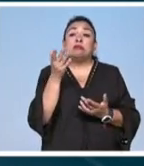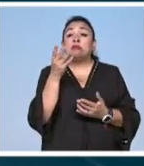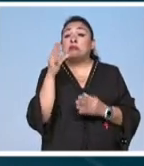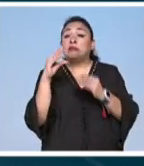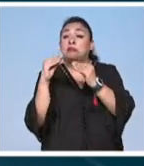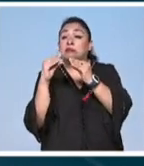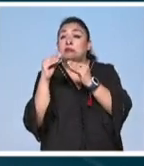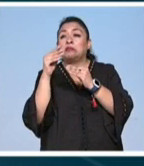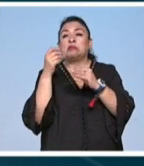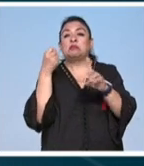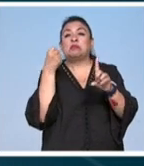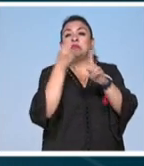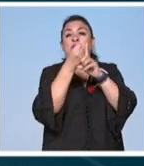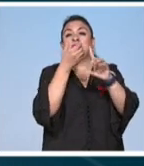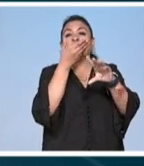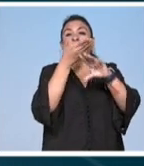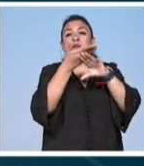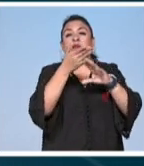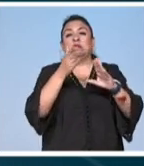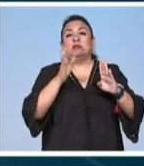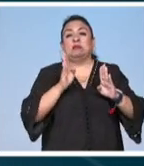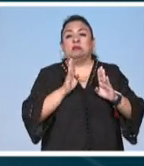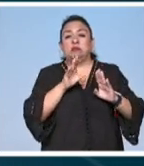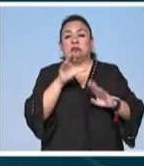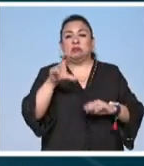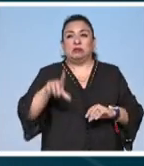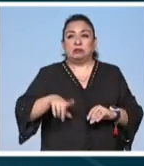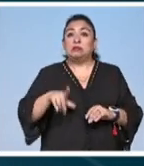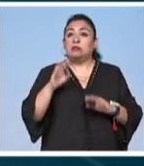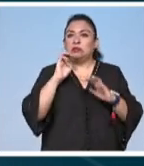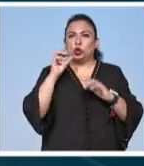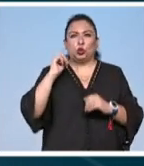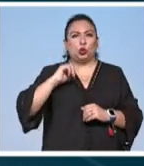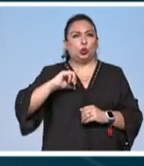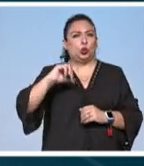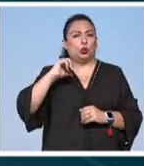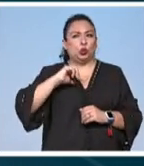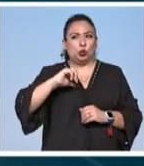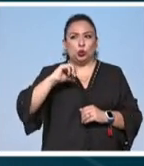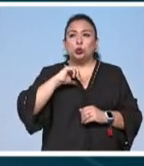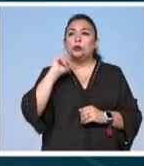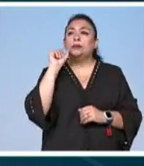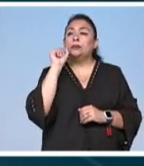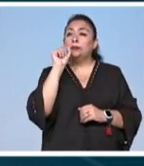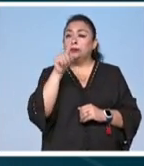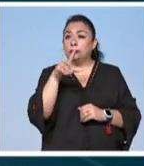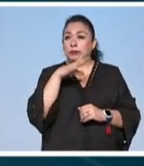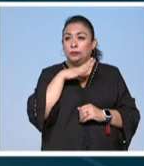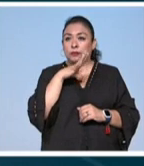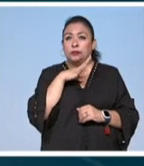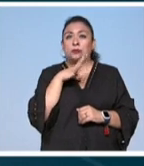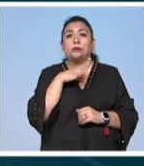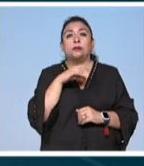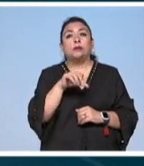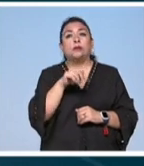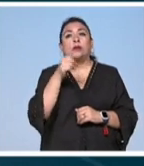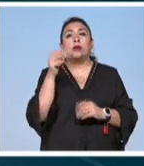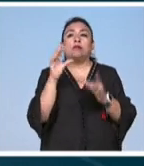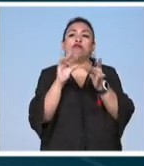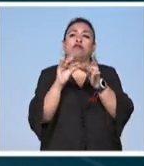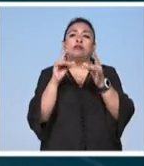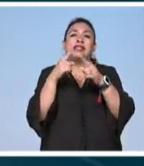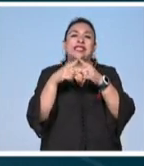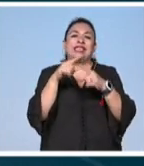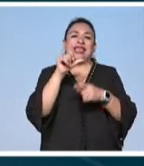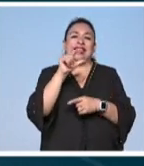rumores sobre un posible golpe de estado entonces una entrevista muy muy muy legendaria y también tendremos un el discurso